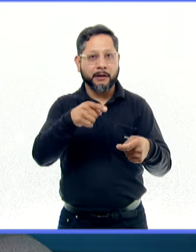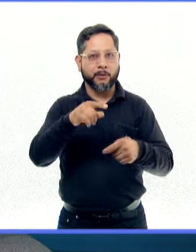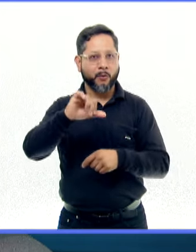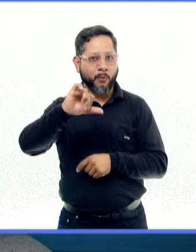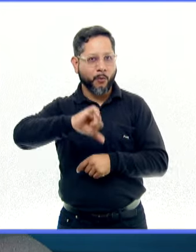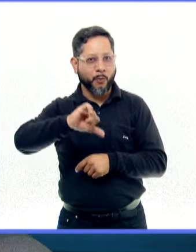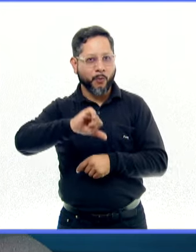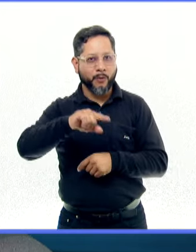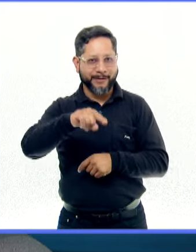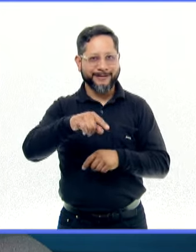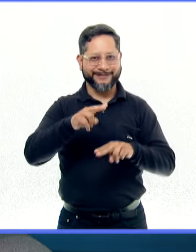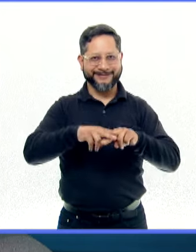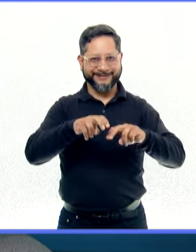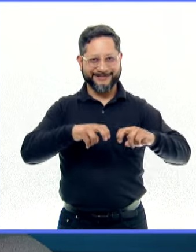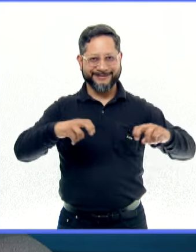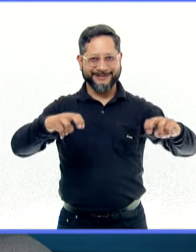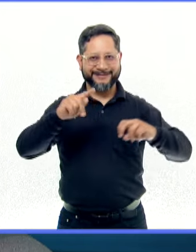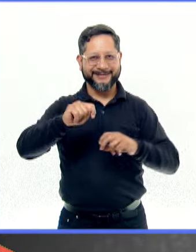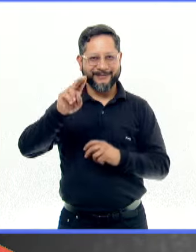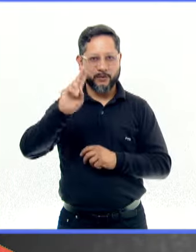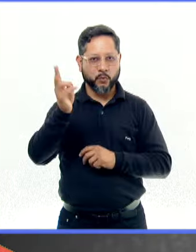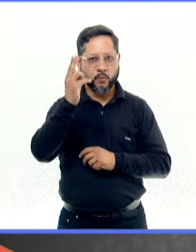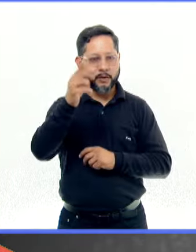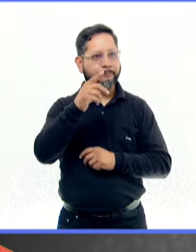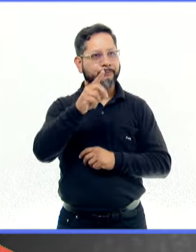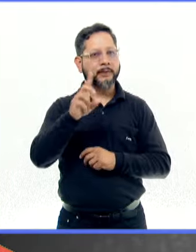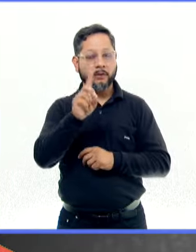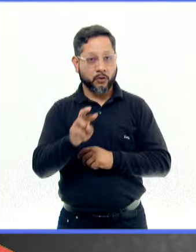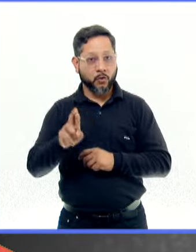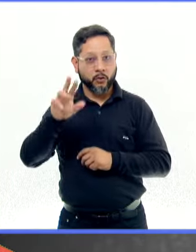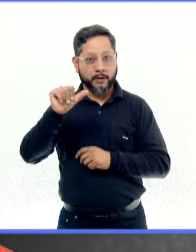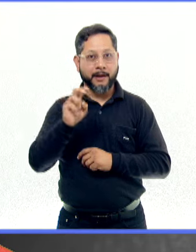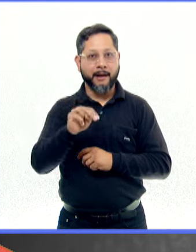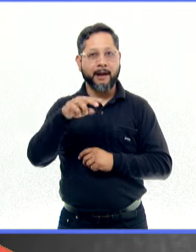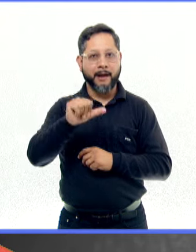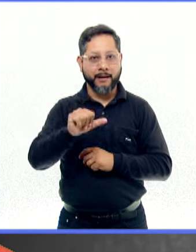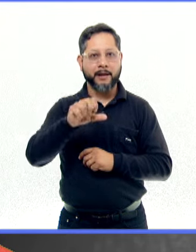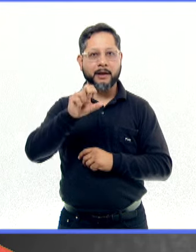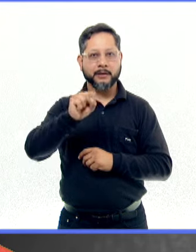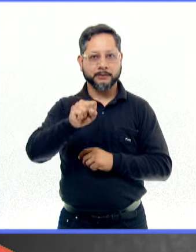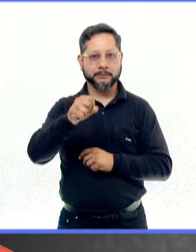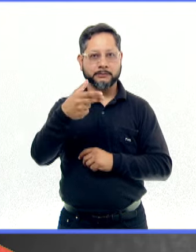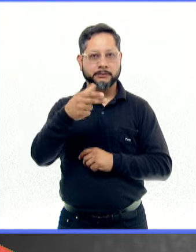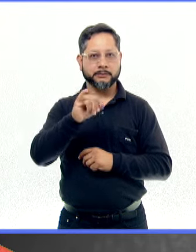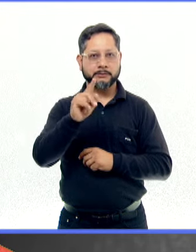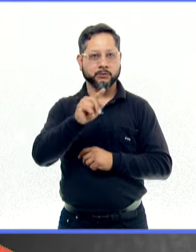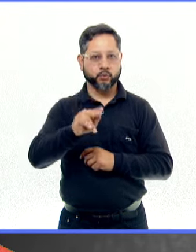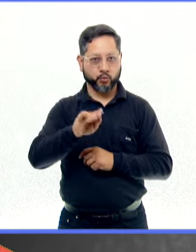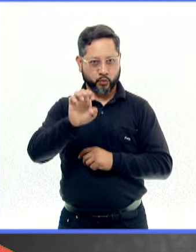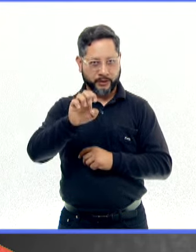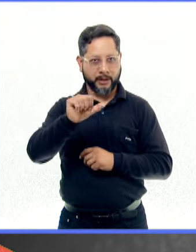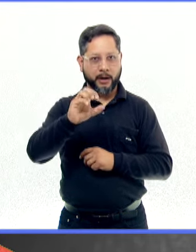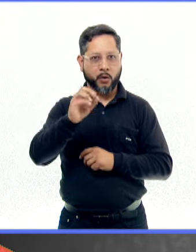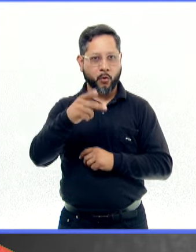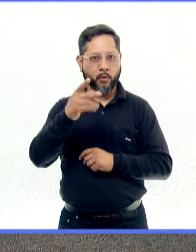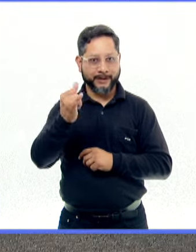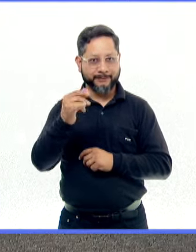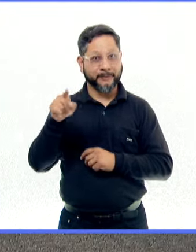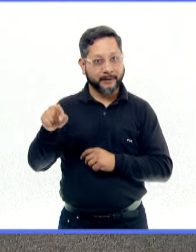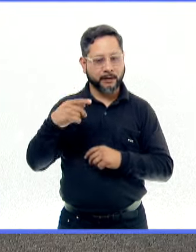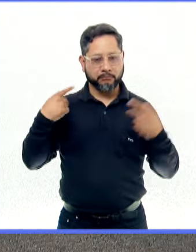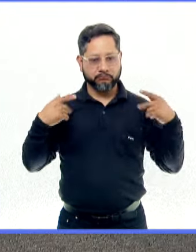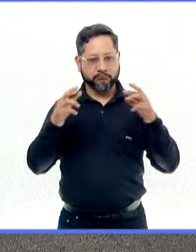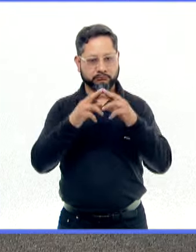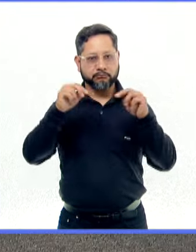acompaña aquí a nuestras instalaciones de TV UNAM, la doctora Ana Shisue Aoki Morante, quien es académica de la Facultad de Psicología de